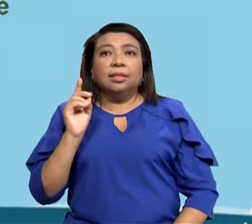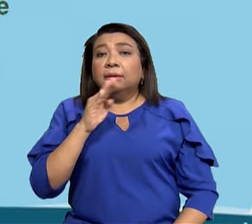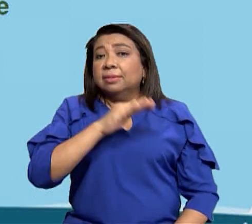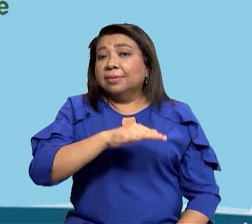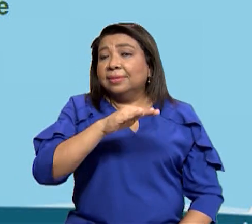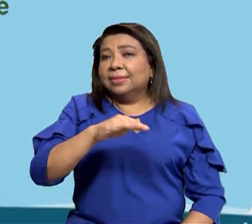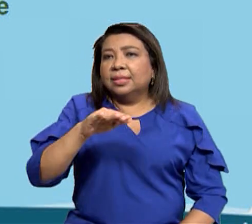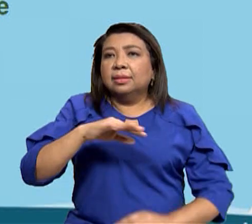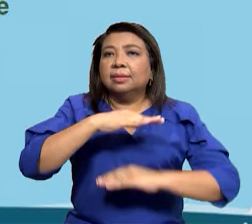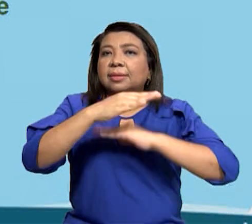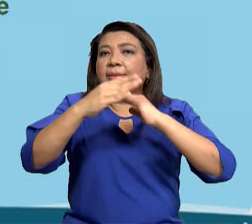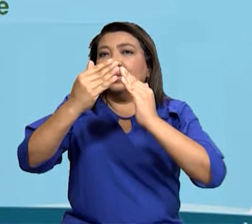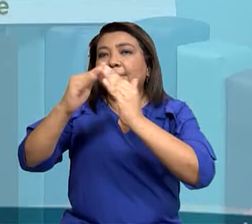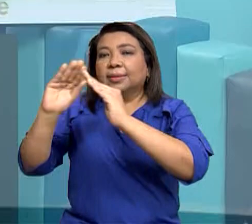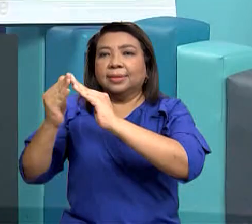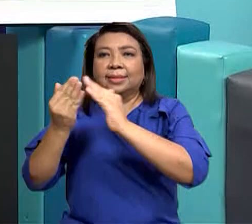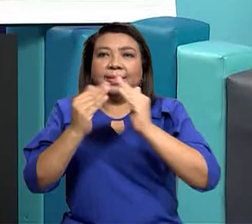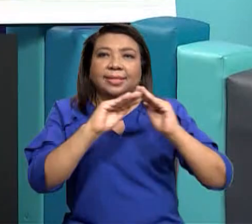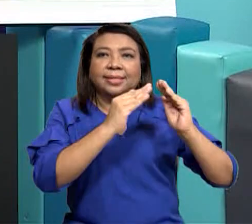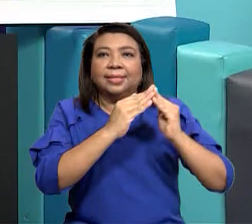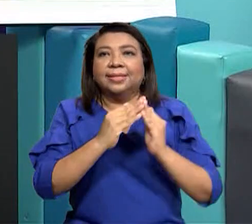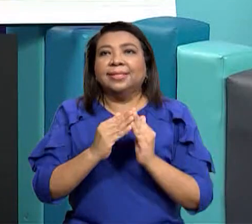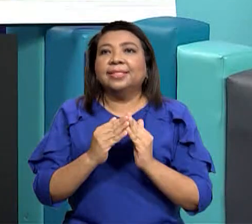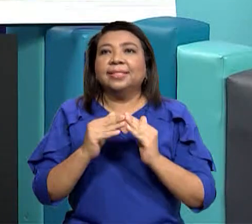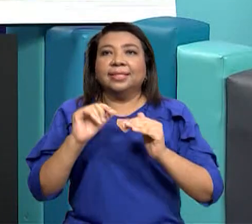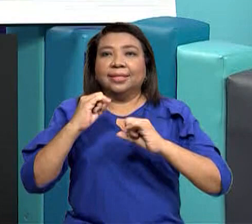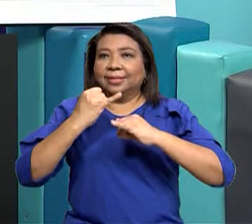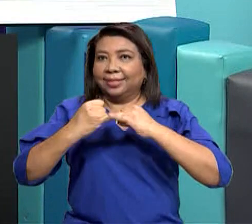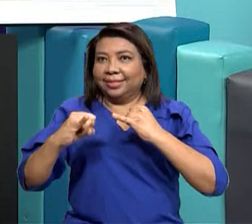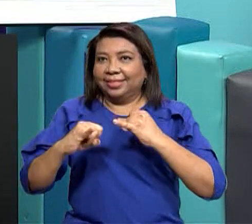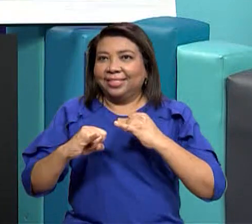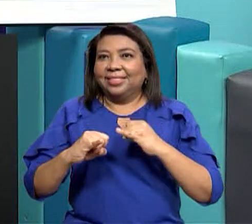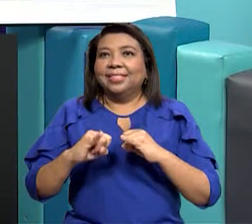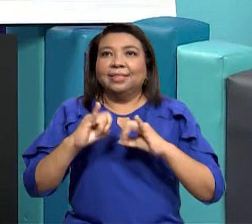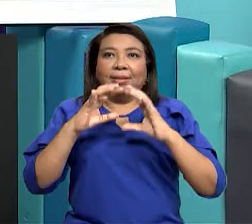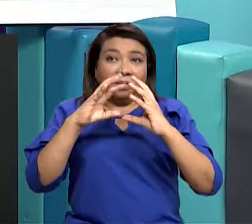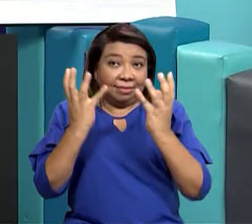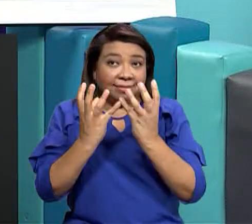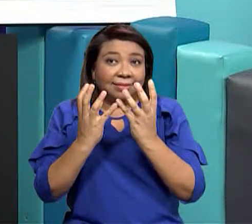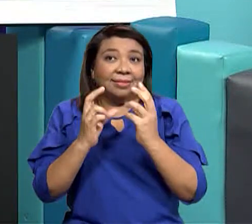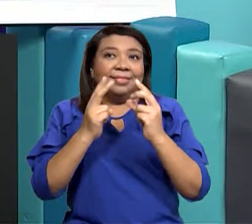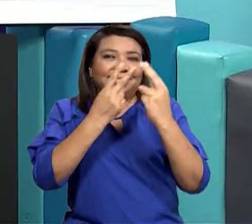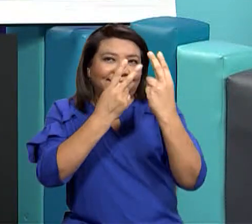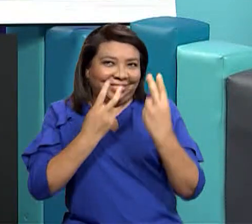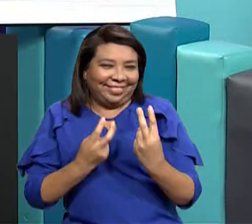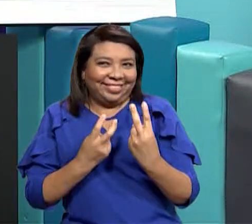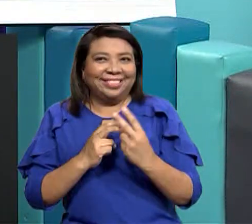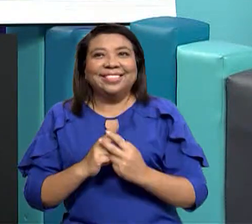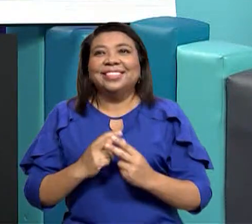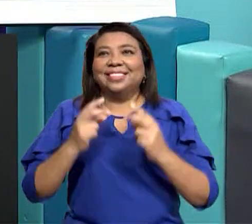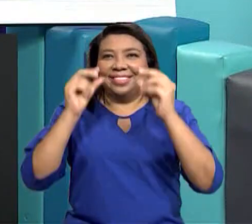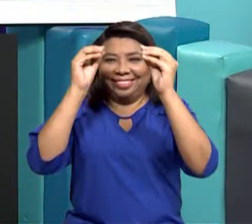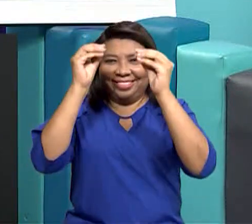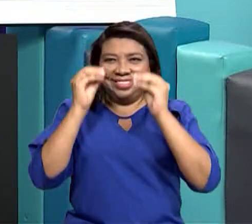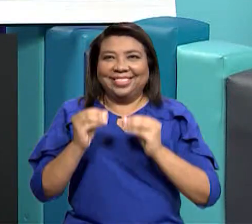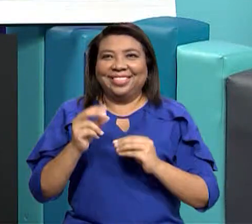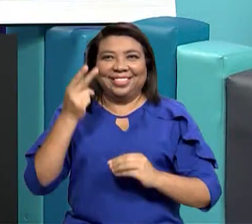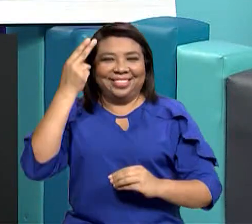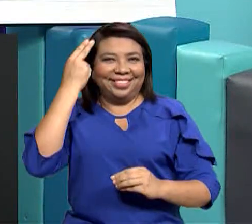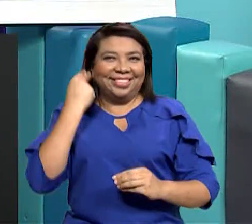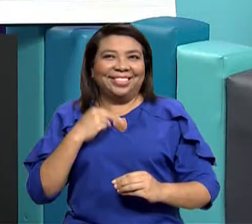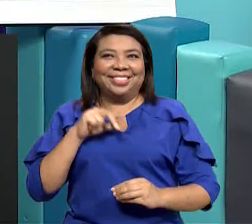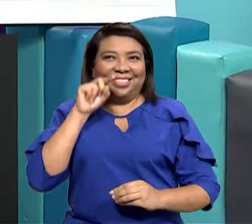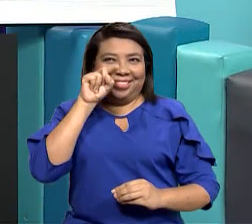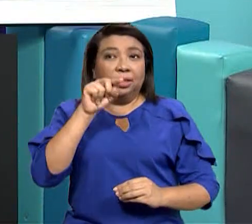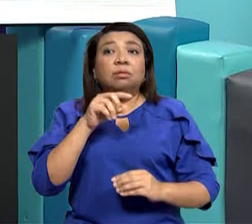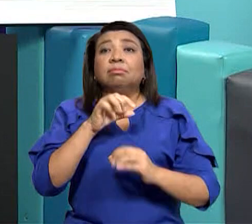quiero invitarlos al final de la clase que vean los ajustes con la maestra Nati porque tenemos muchas actividades interesantes y que les pueden servir a